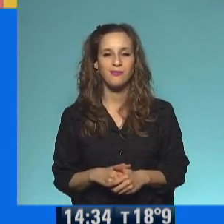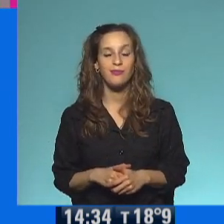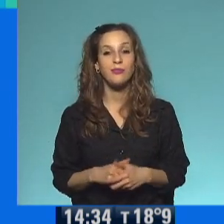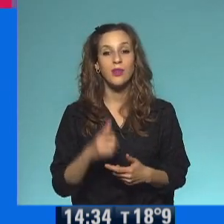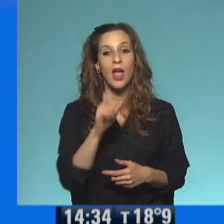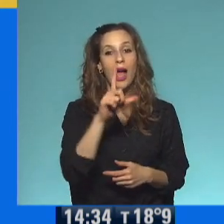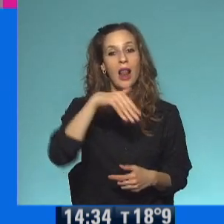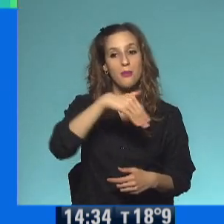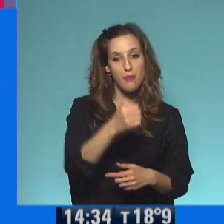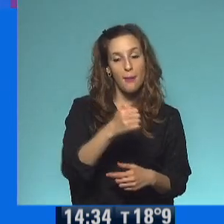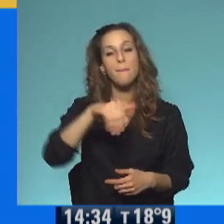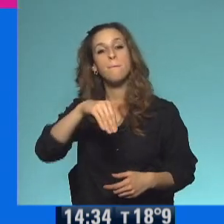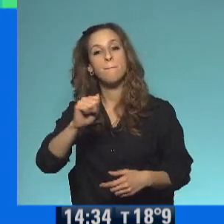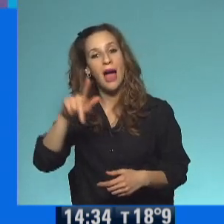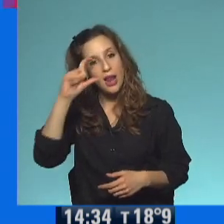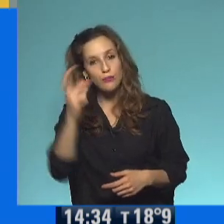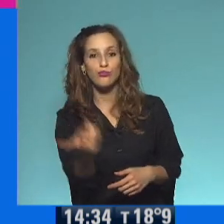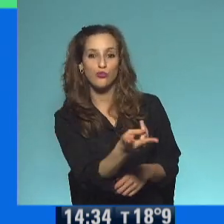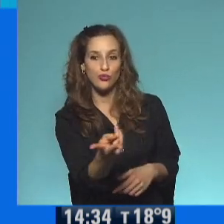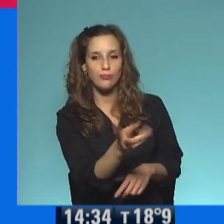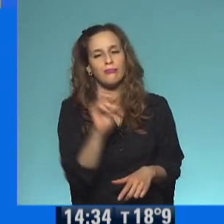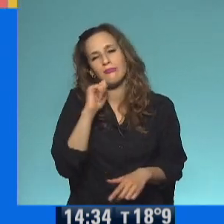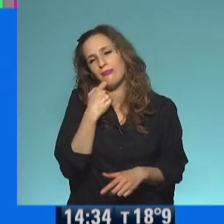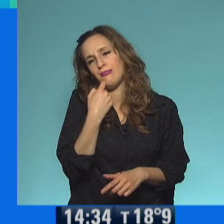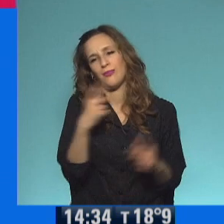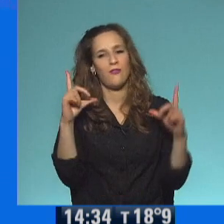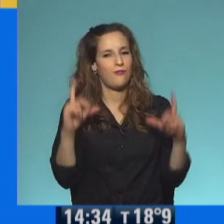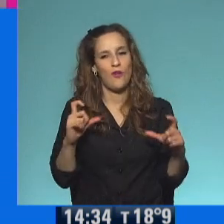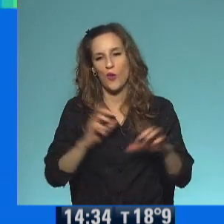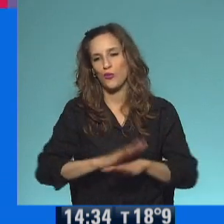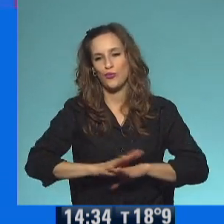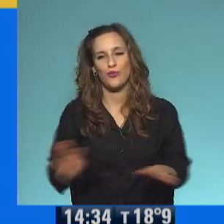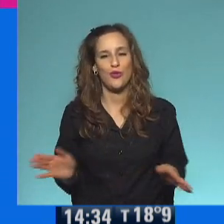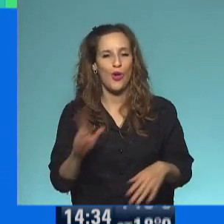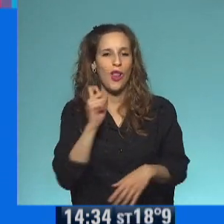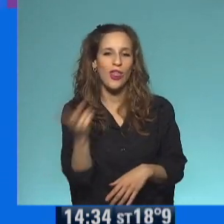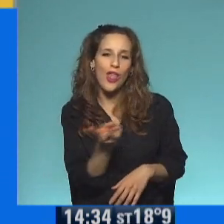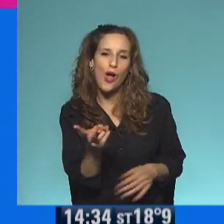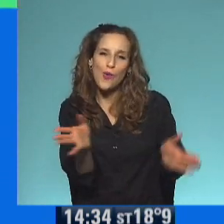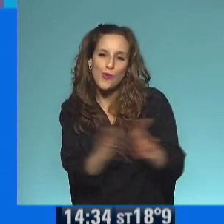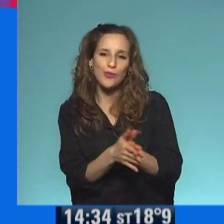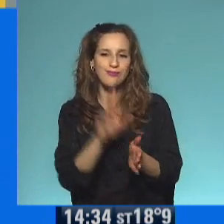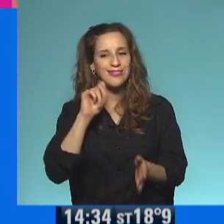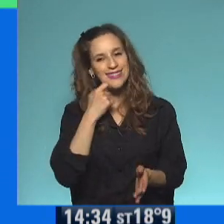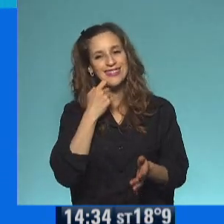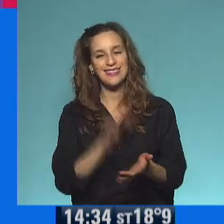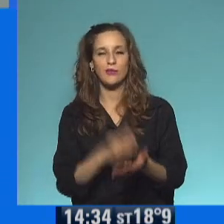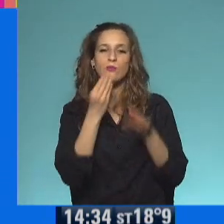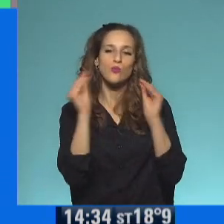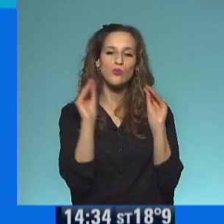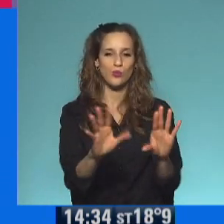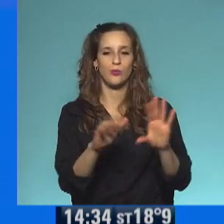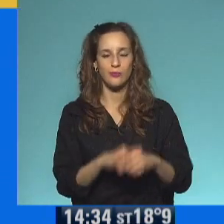Alma y Male. ¡Qué hermosa foto! ¡Qué hermosa se las ve ahí juntas! ¡Beso para las dos!